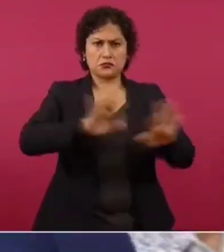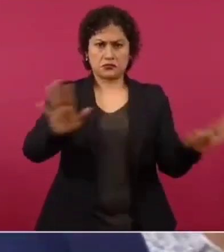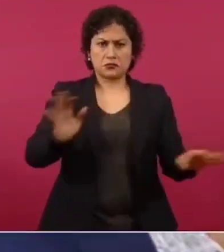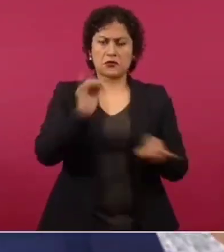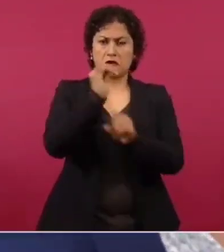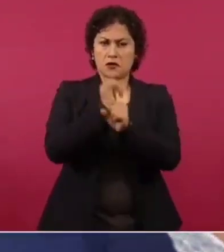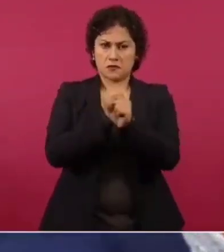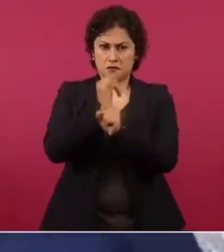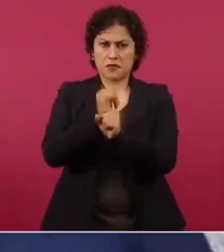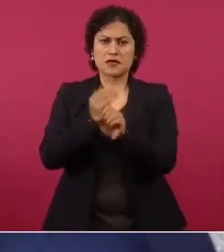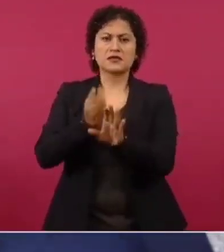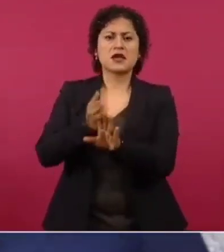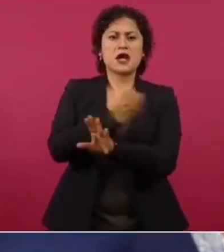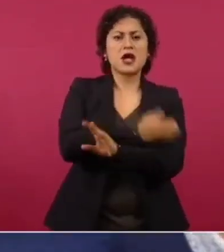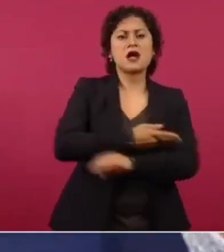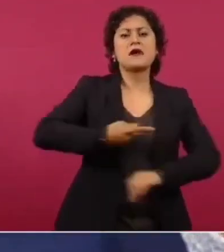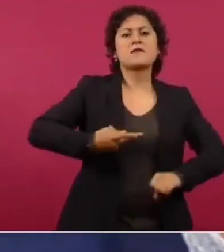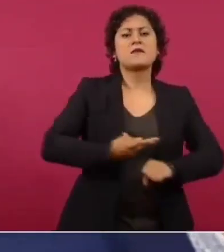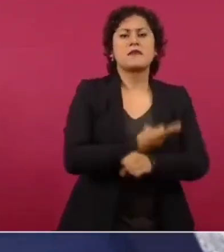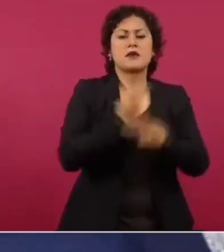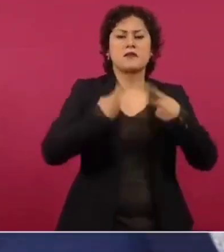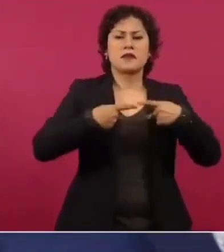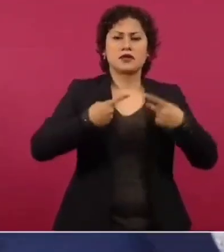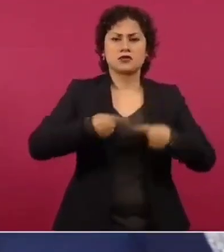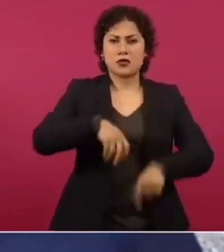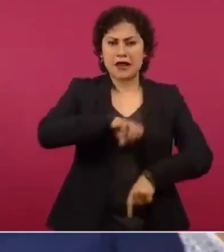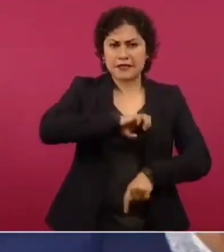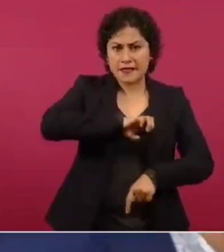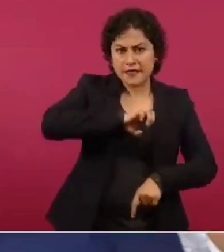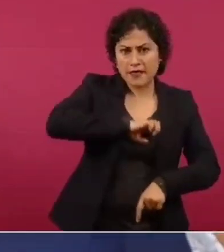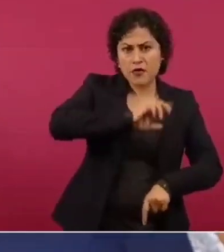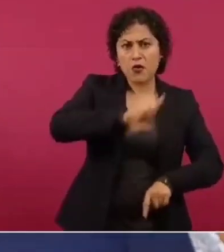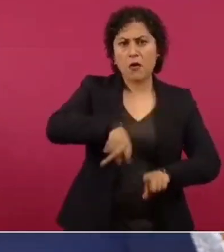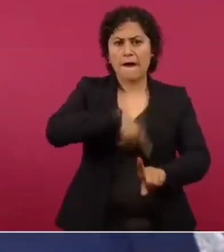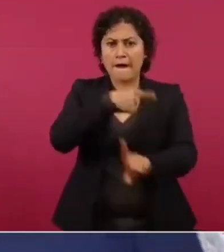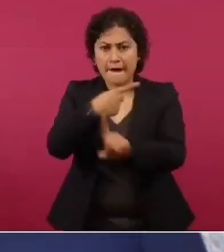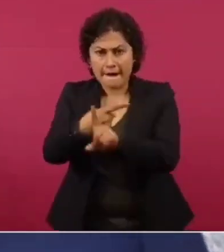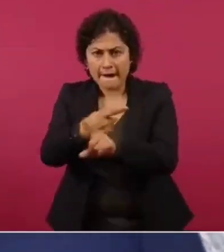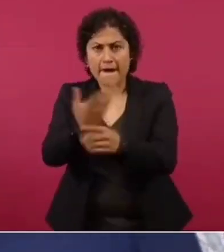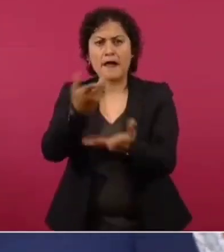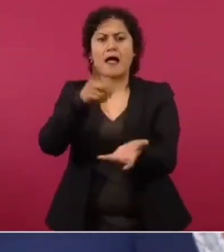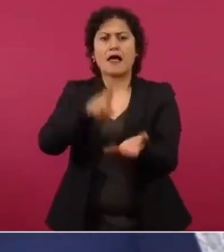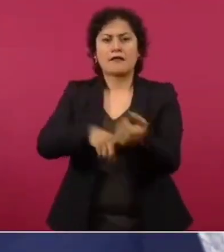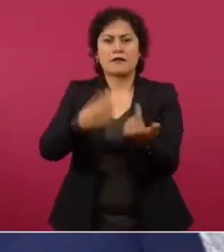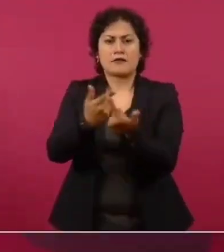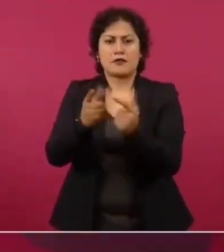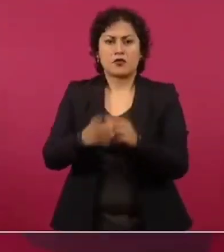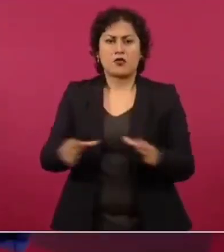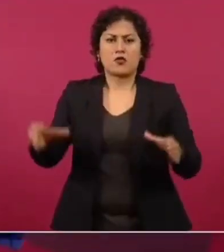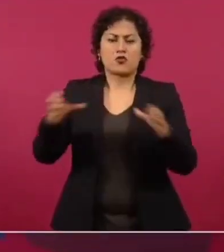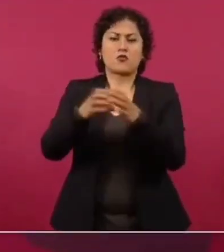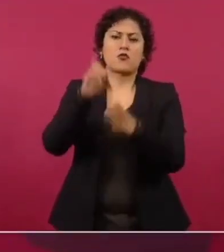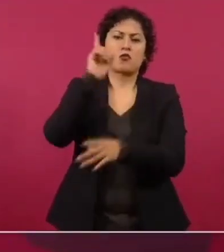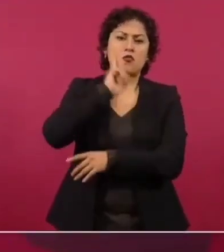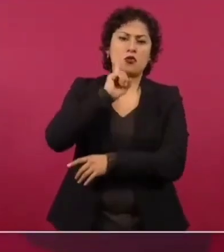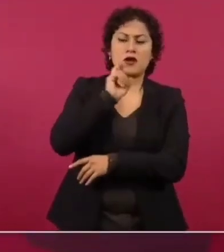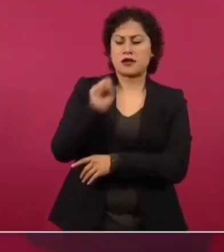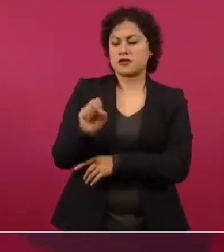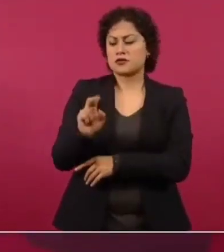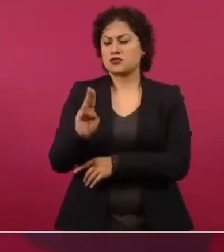entrenadores que han incurrido en casos de abuso en la selección femenil sub-20. Acuérdense